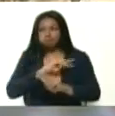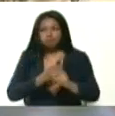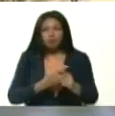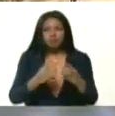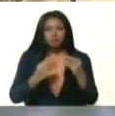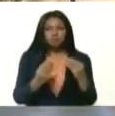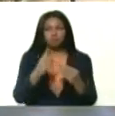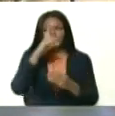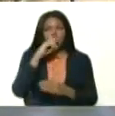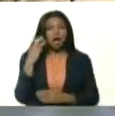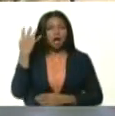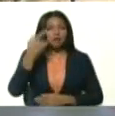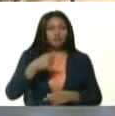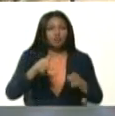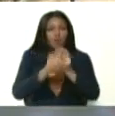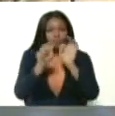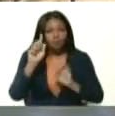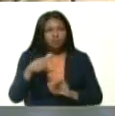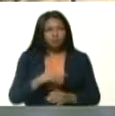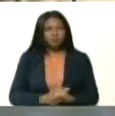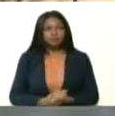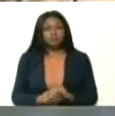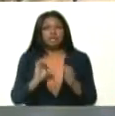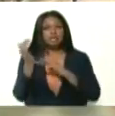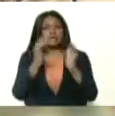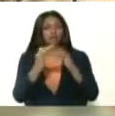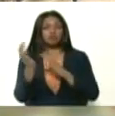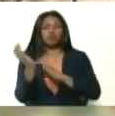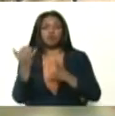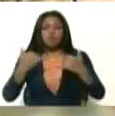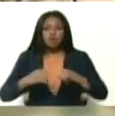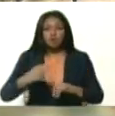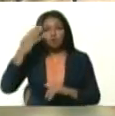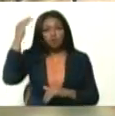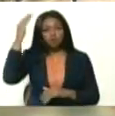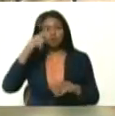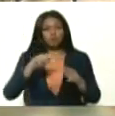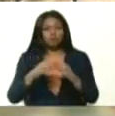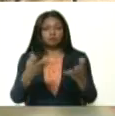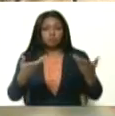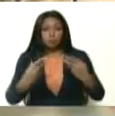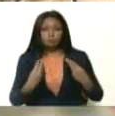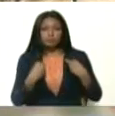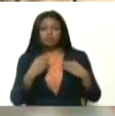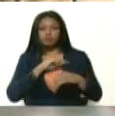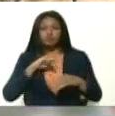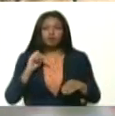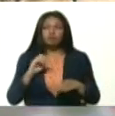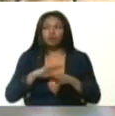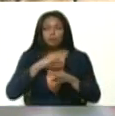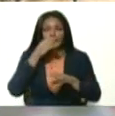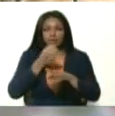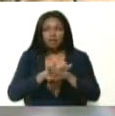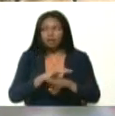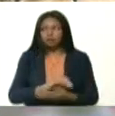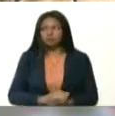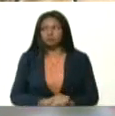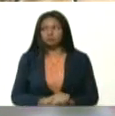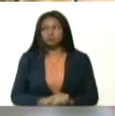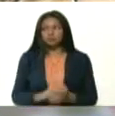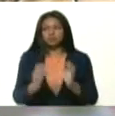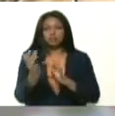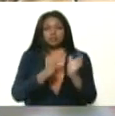de muchos años entre el Cristo Hijo de Dios, que vino a dar su vida por nuestros pecados, y el Cristo